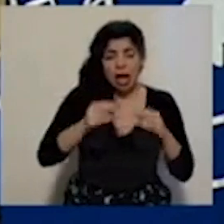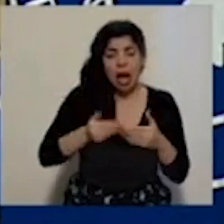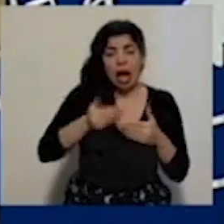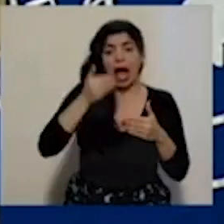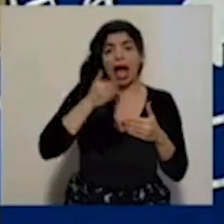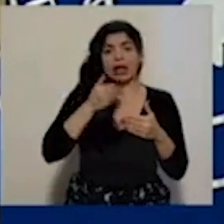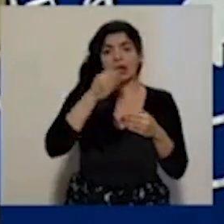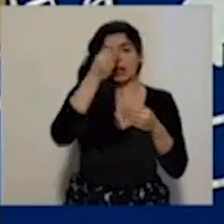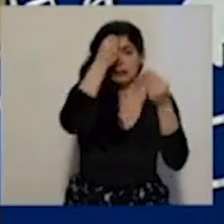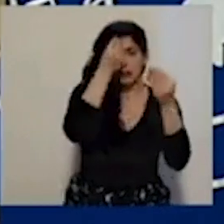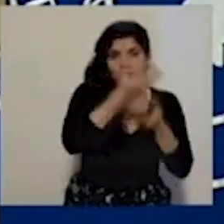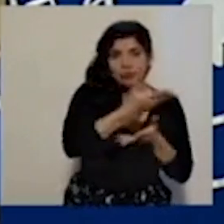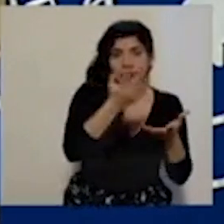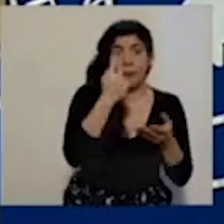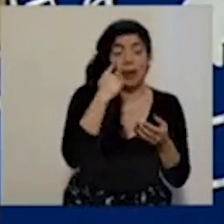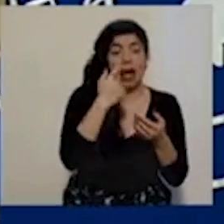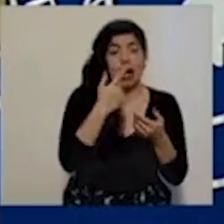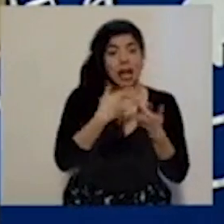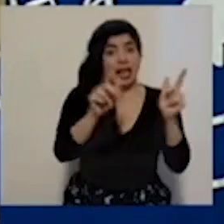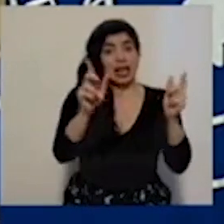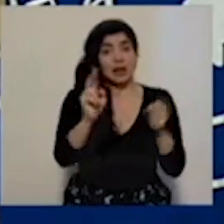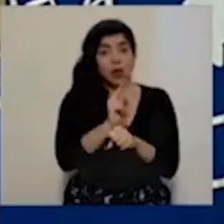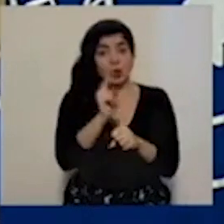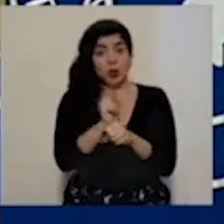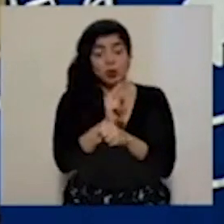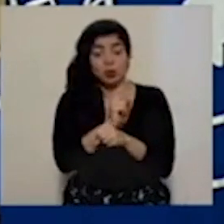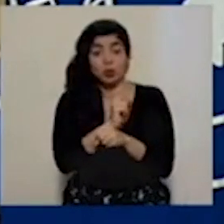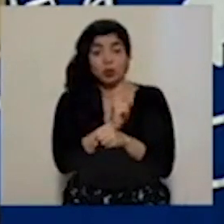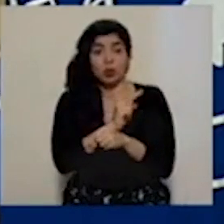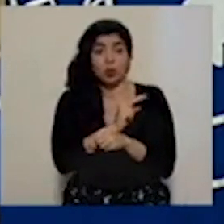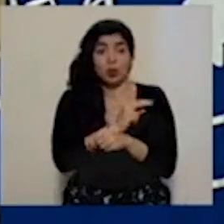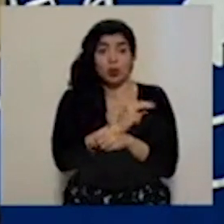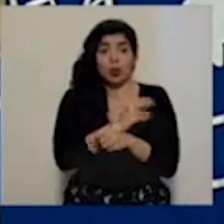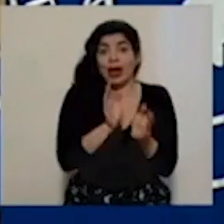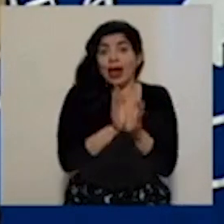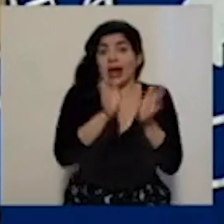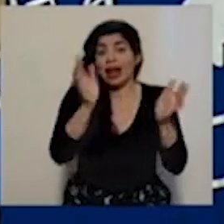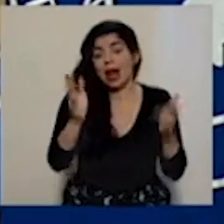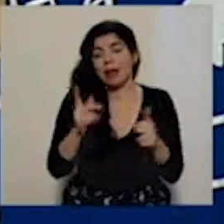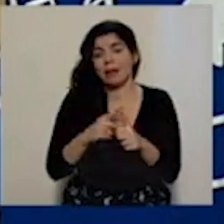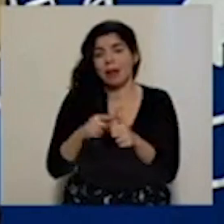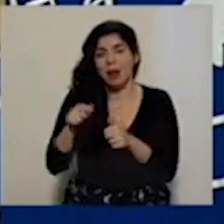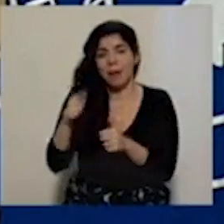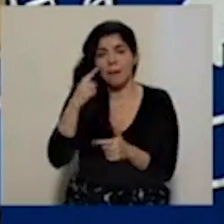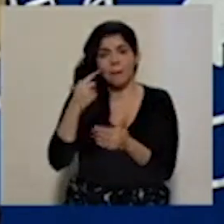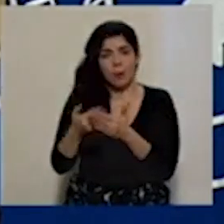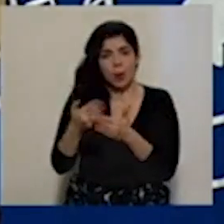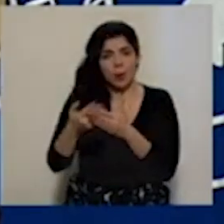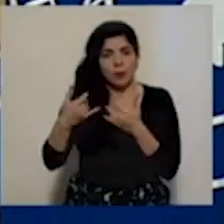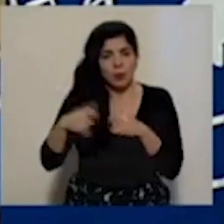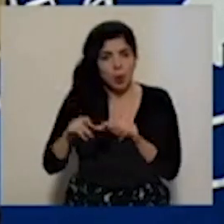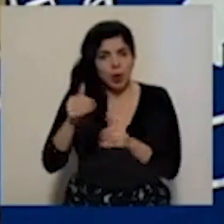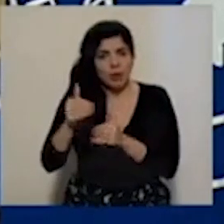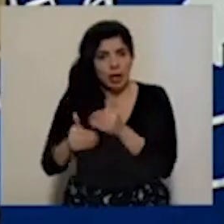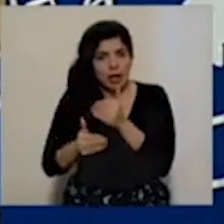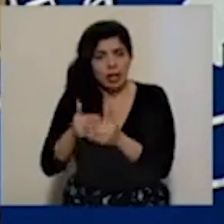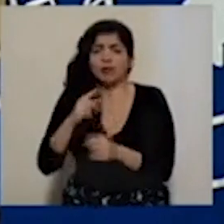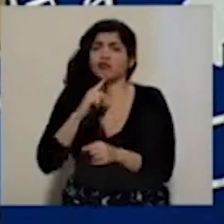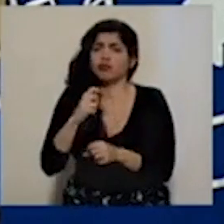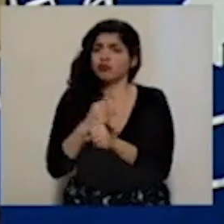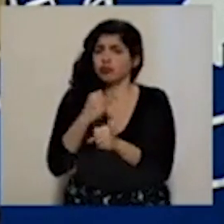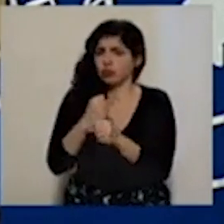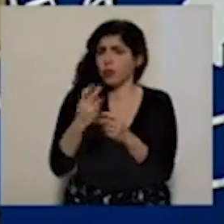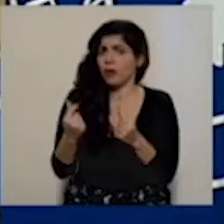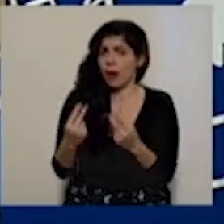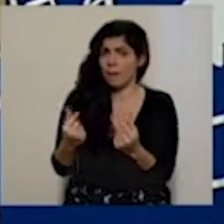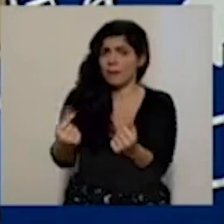para uso, digamos, más generalizado. Así que se ha trabajado rápido